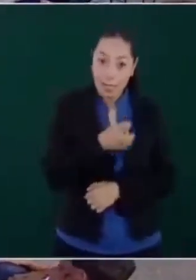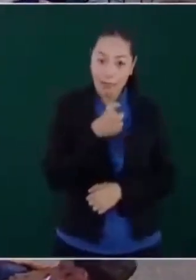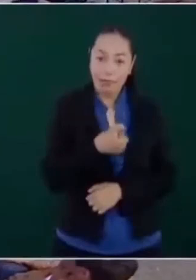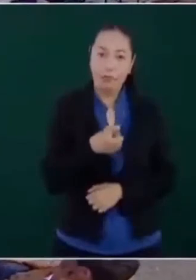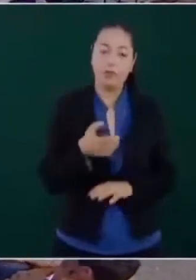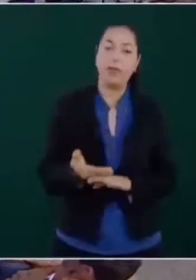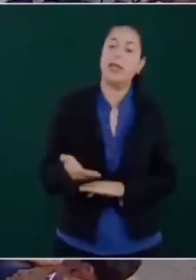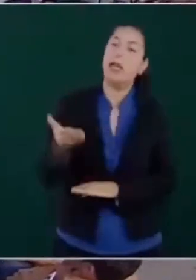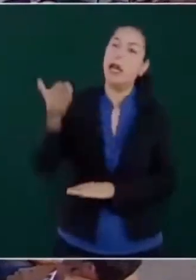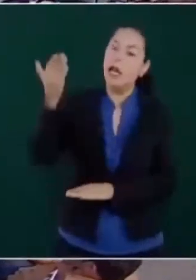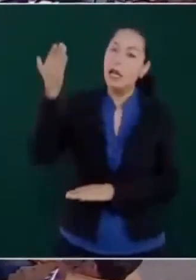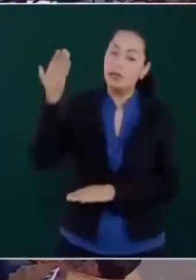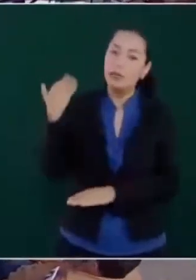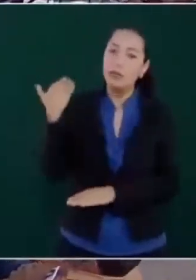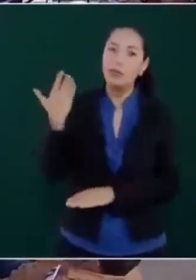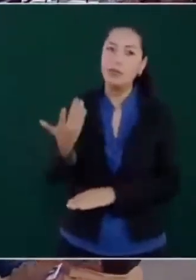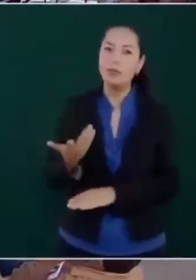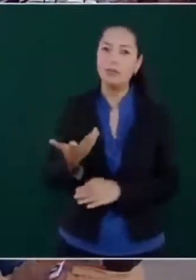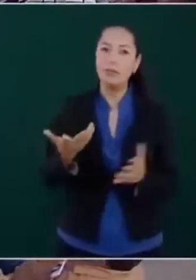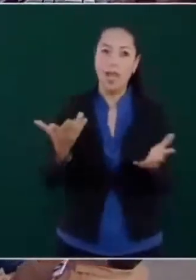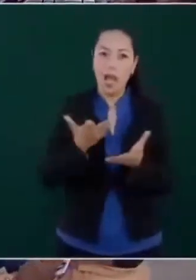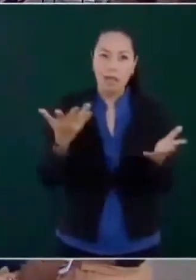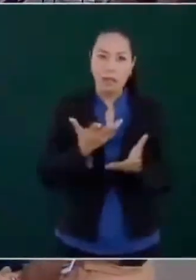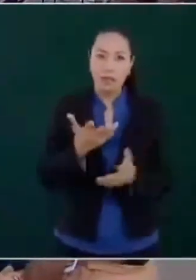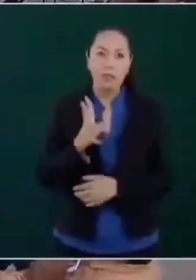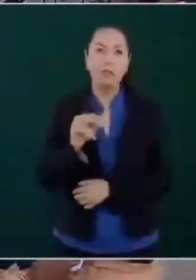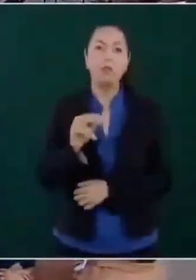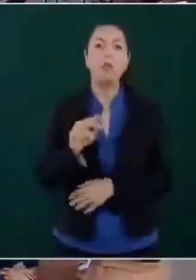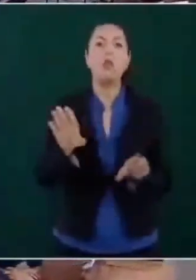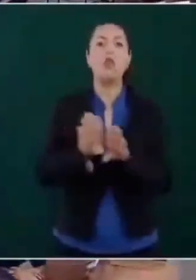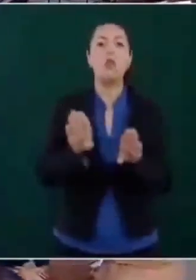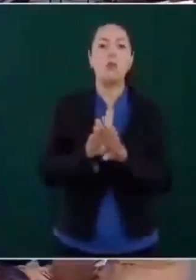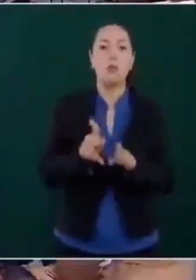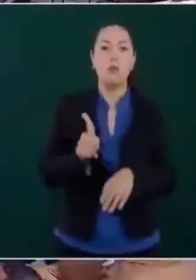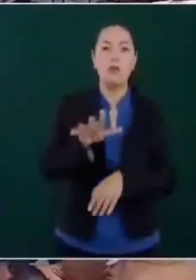se tomaba en cuenta. El pueblo no existía.